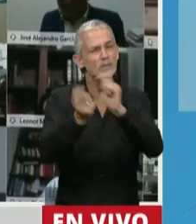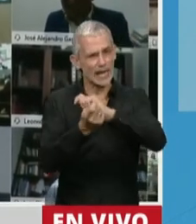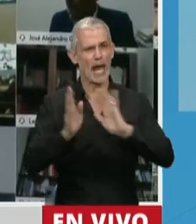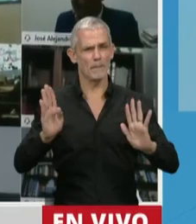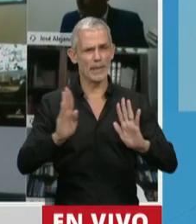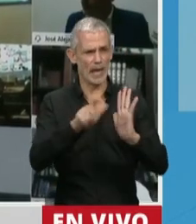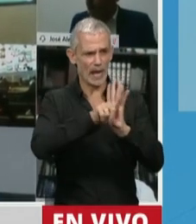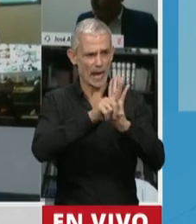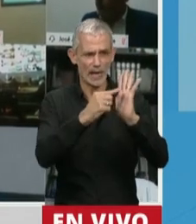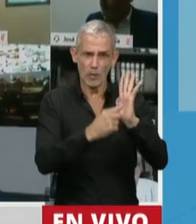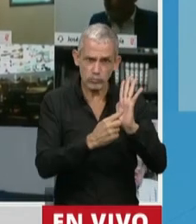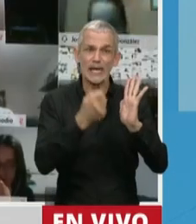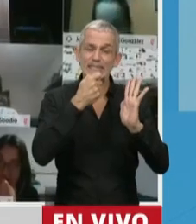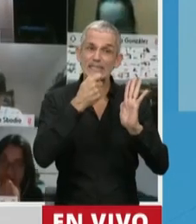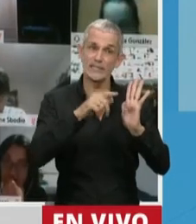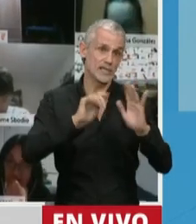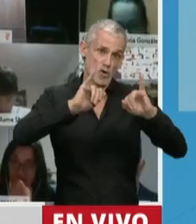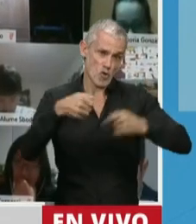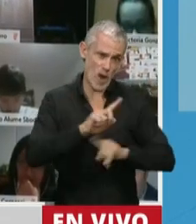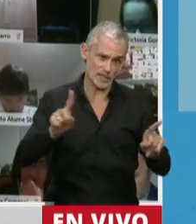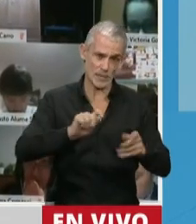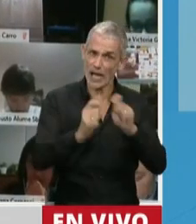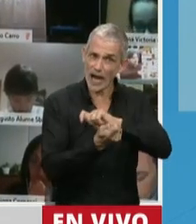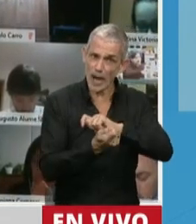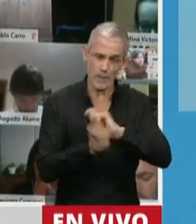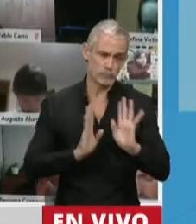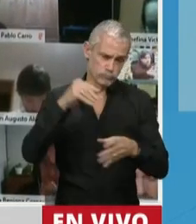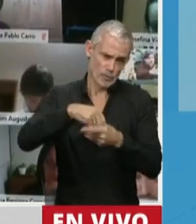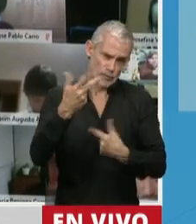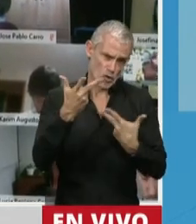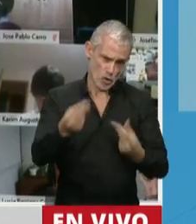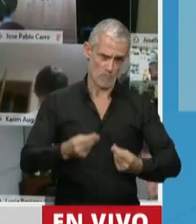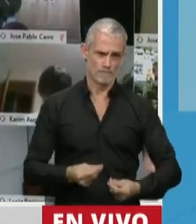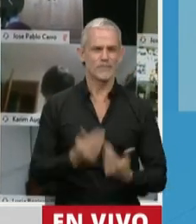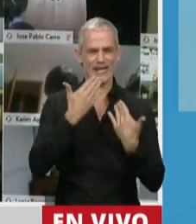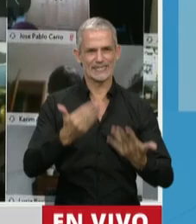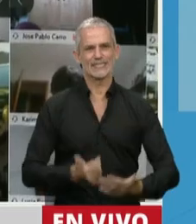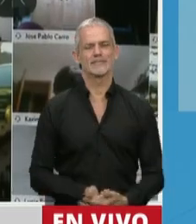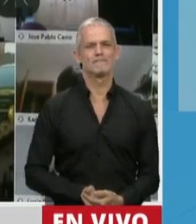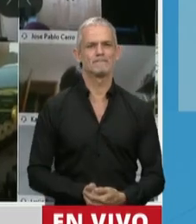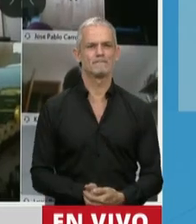modifique y en todo caso, si no aceptan esta modificación, por supuesto que no vamos a apoyarlo. Gracias.